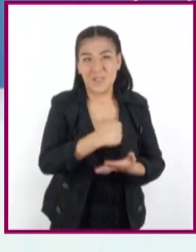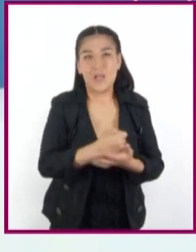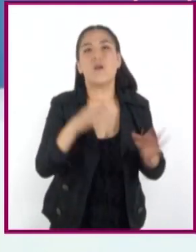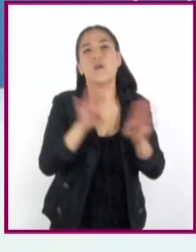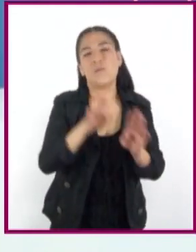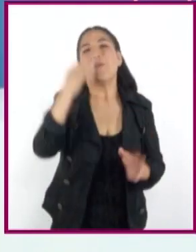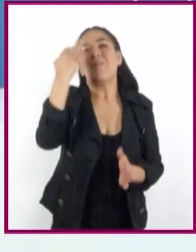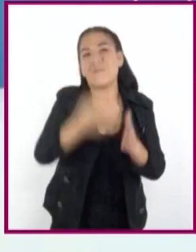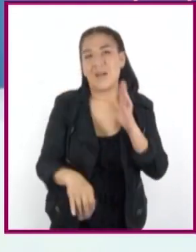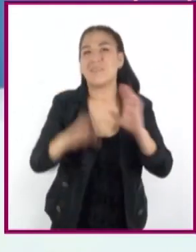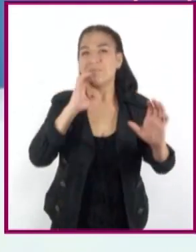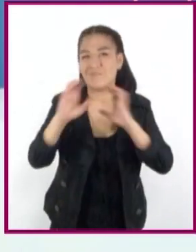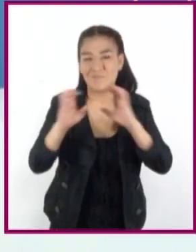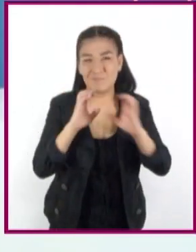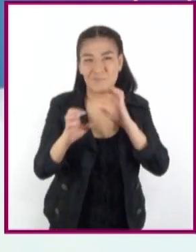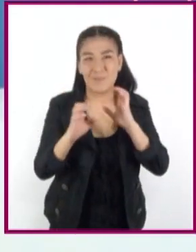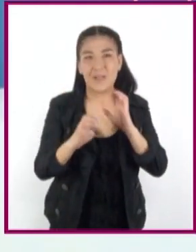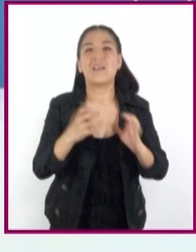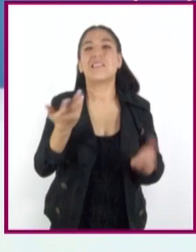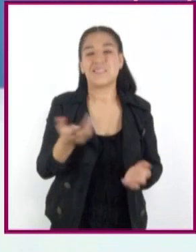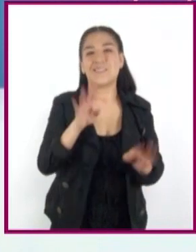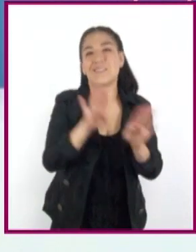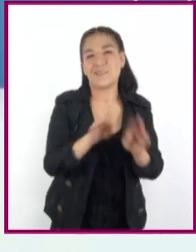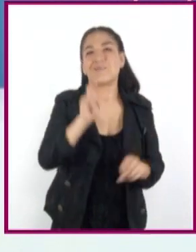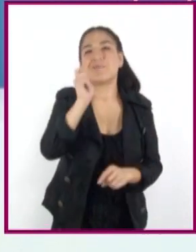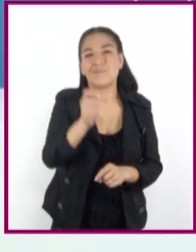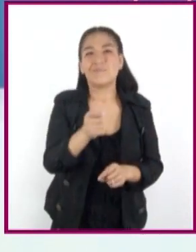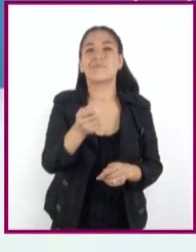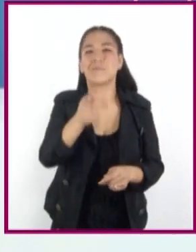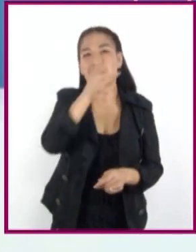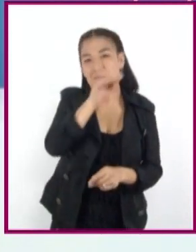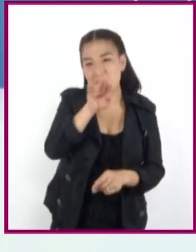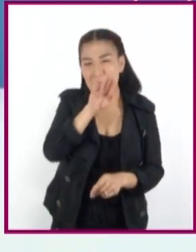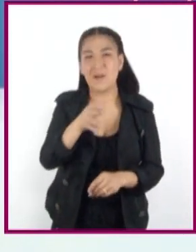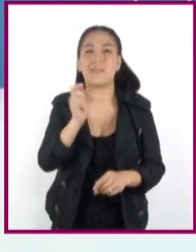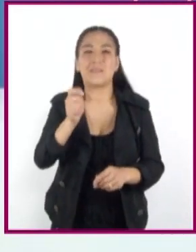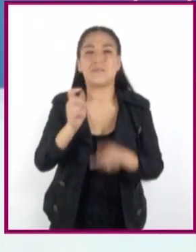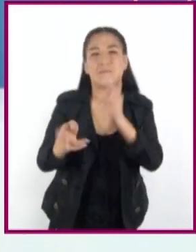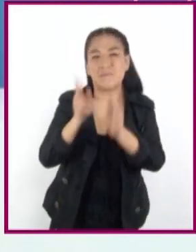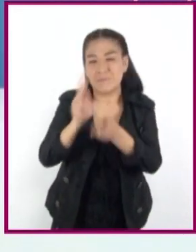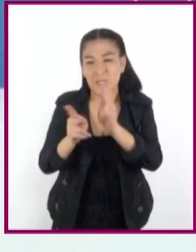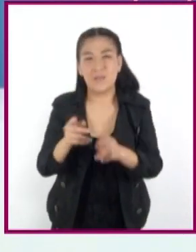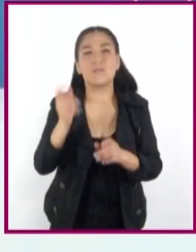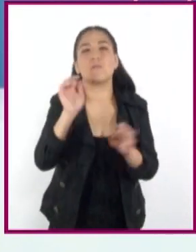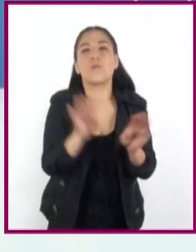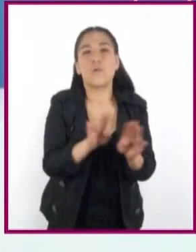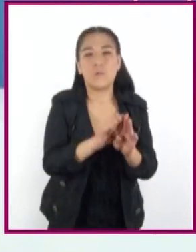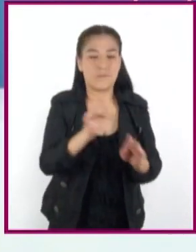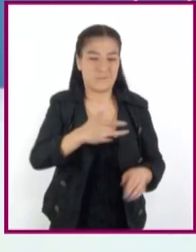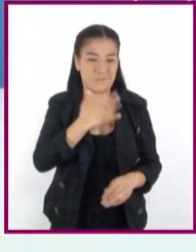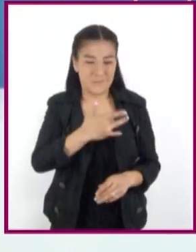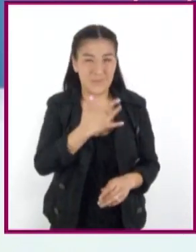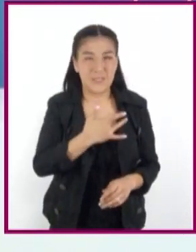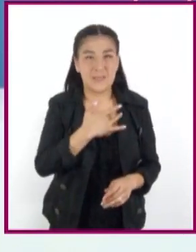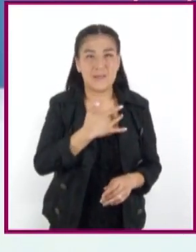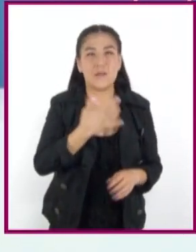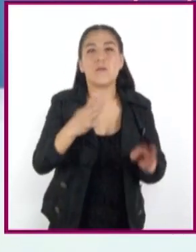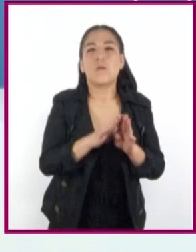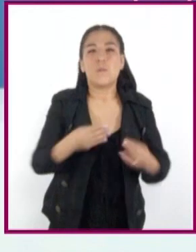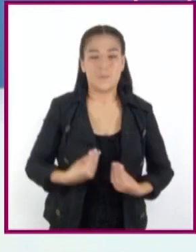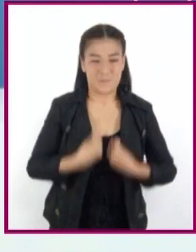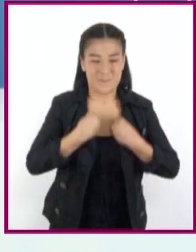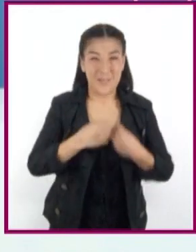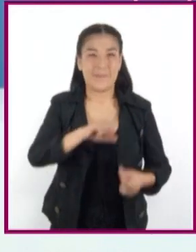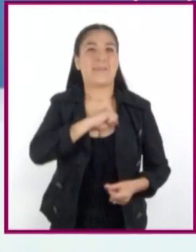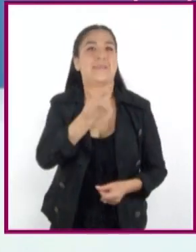ante la falta de comunicación, es conveniente dialogar con padres o familiares, manejar sus emociones, llevar un estilo de vida